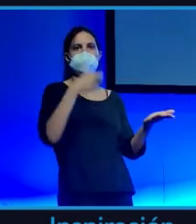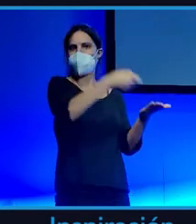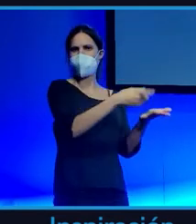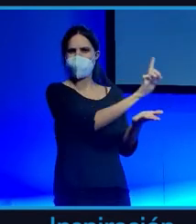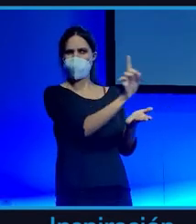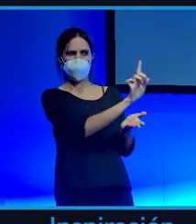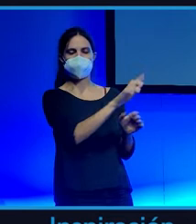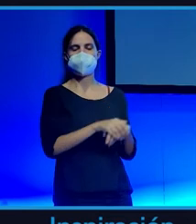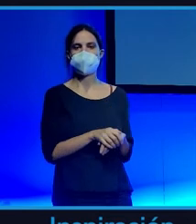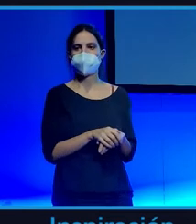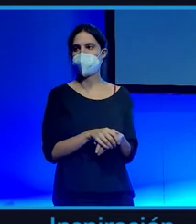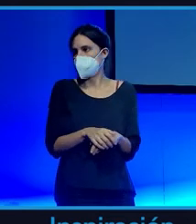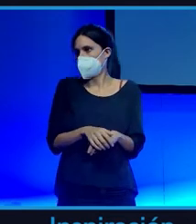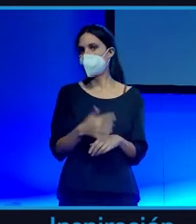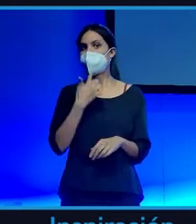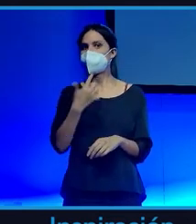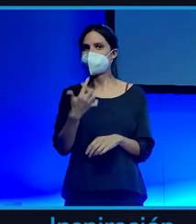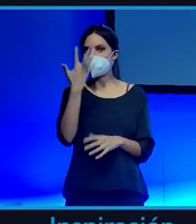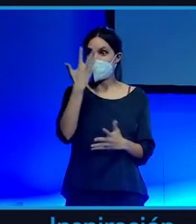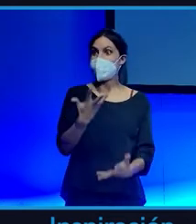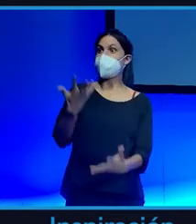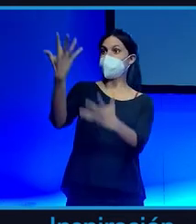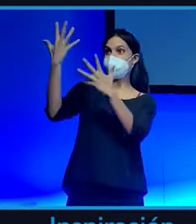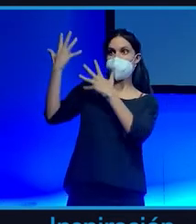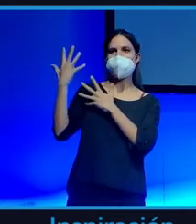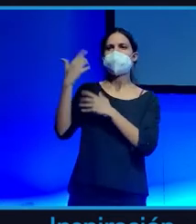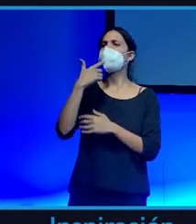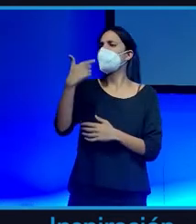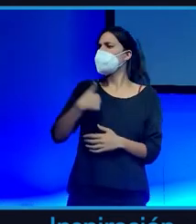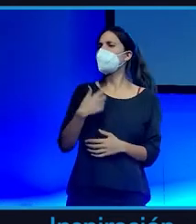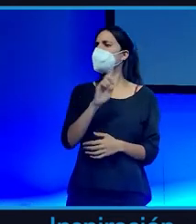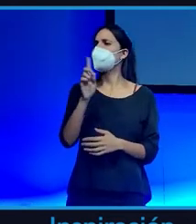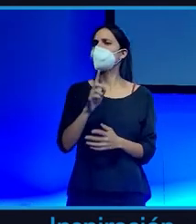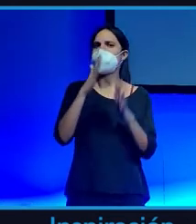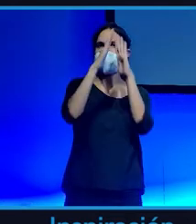y ¿por qué no me recomendaste hace 10 años invertir en facebook, amazon, google?